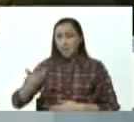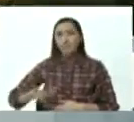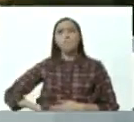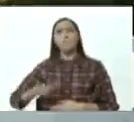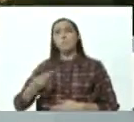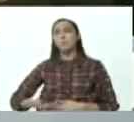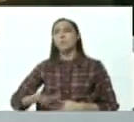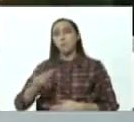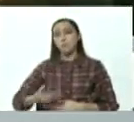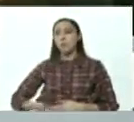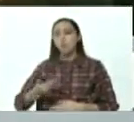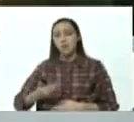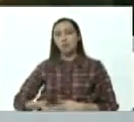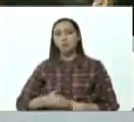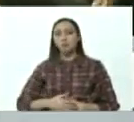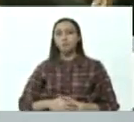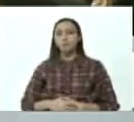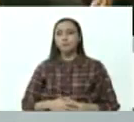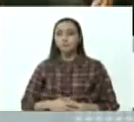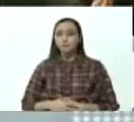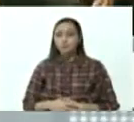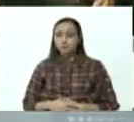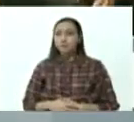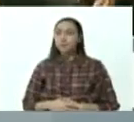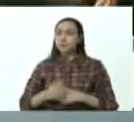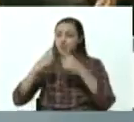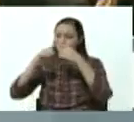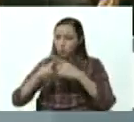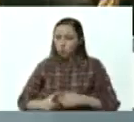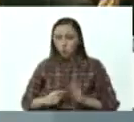e importantes resultados.